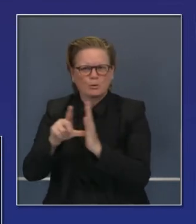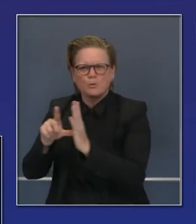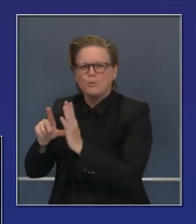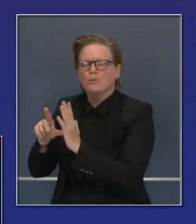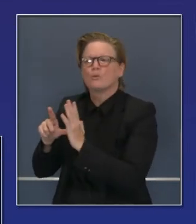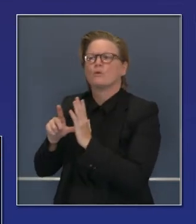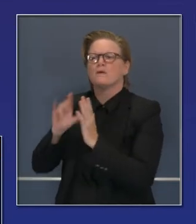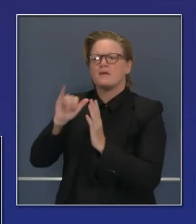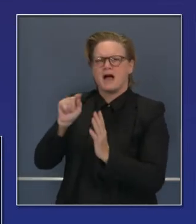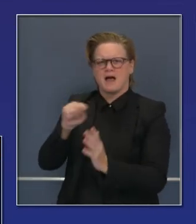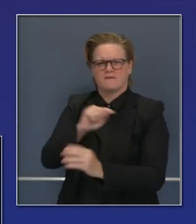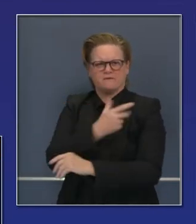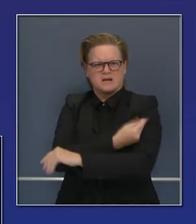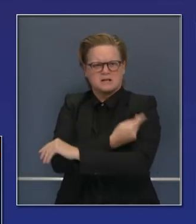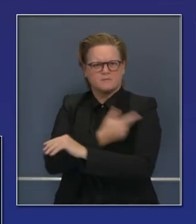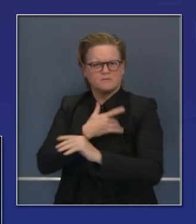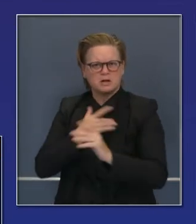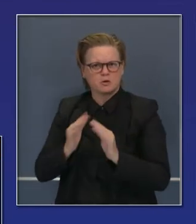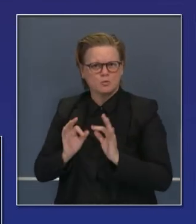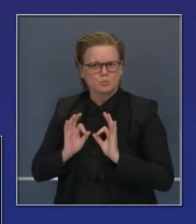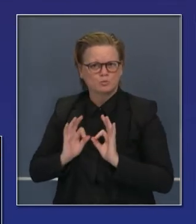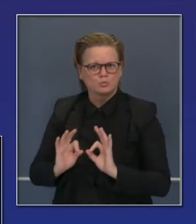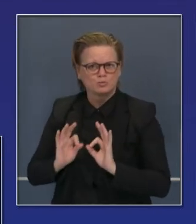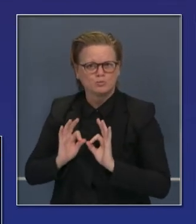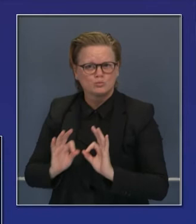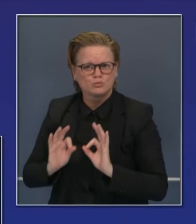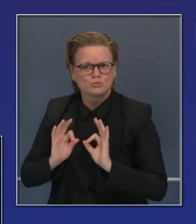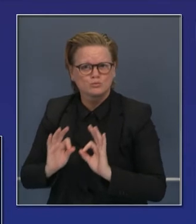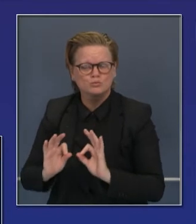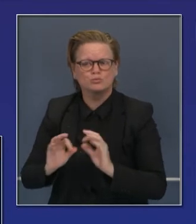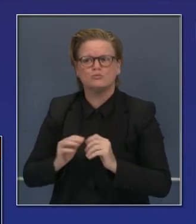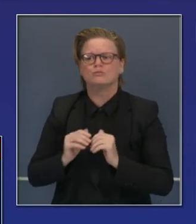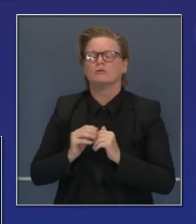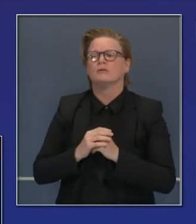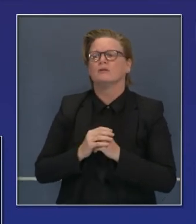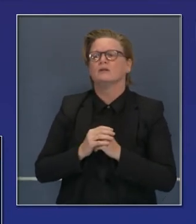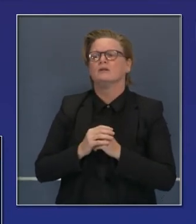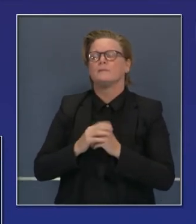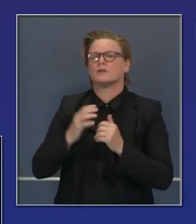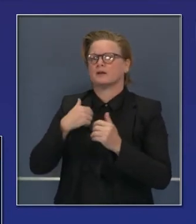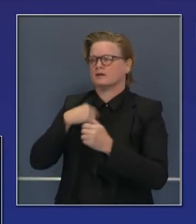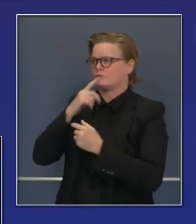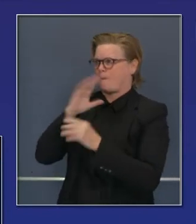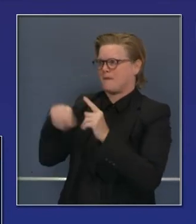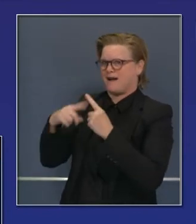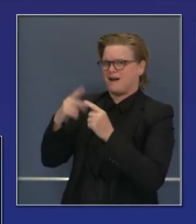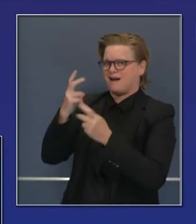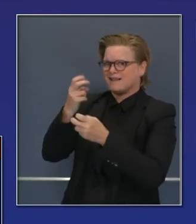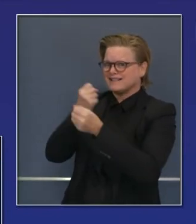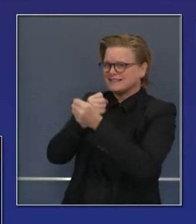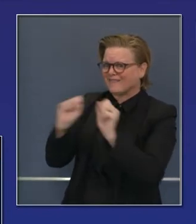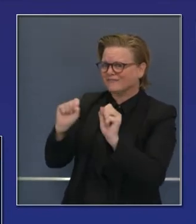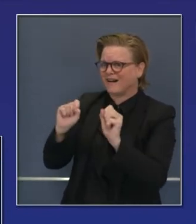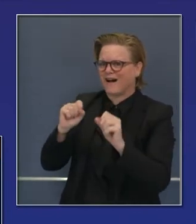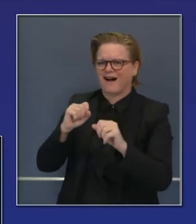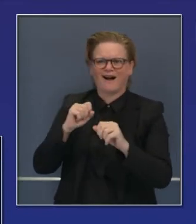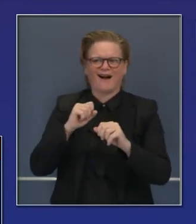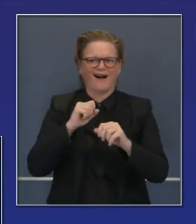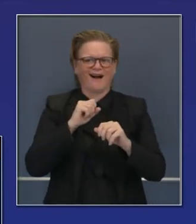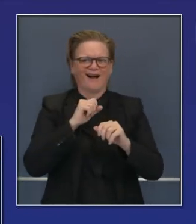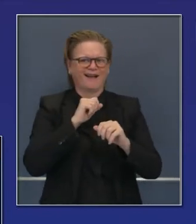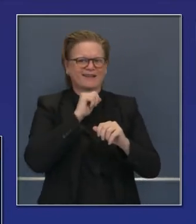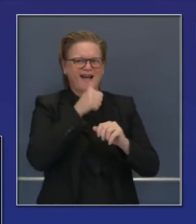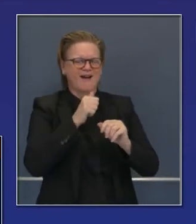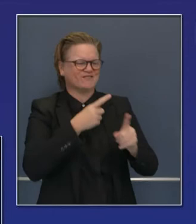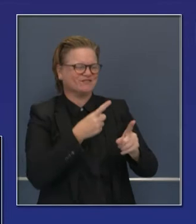vacunas subsiguientes. Así que la seguridad y la eficacia, no solo la velocidad, son importantísimos. Y asegurándonos de